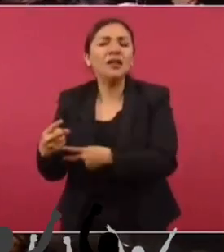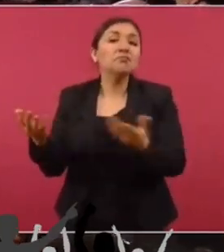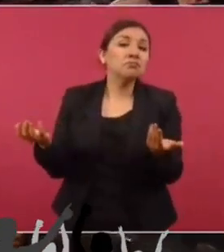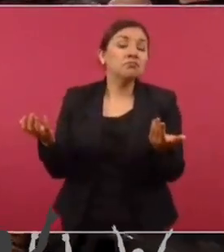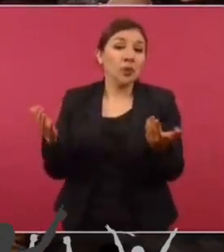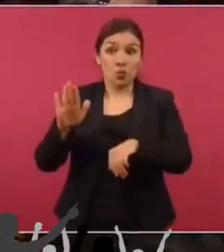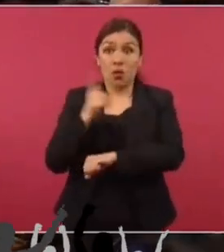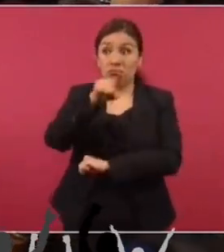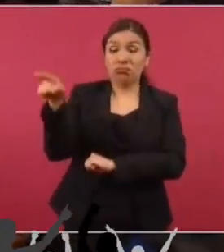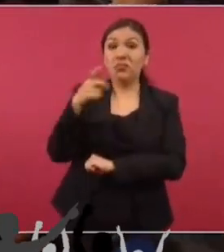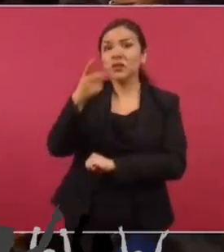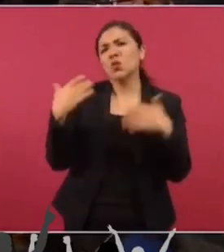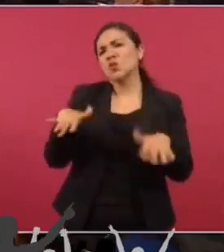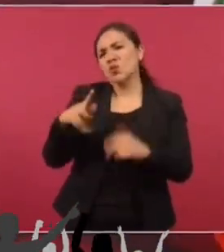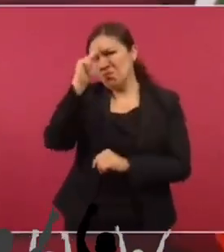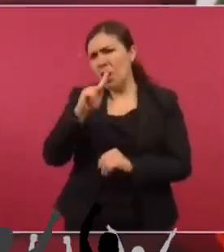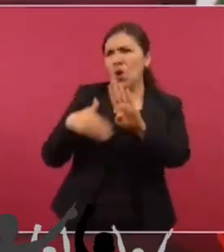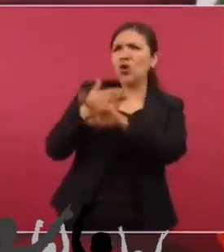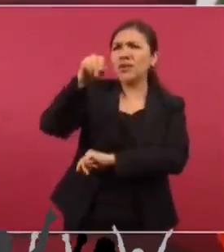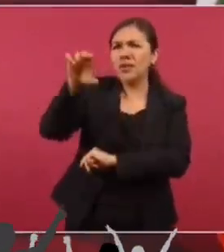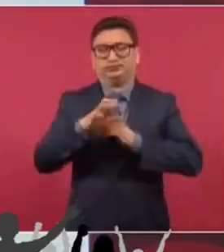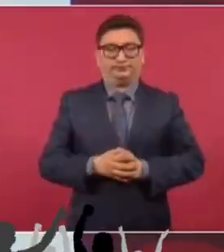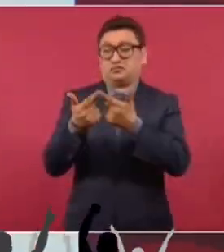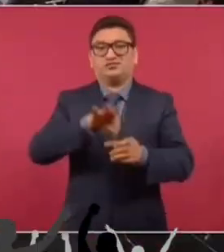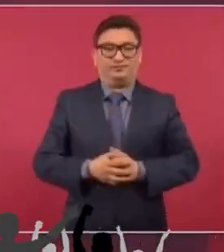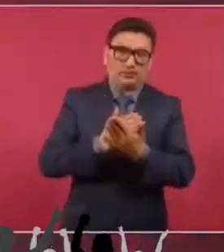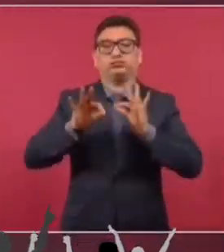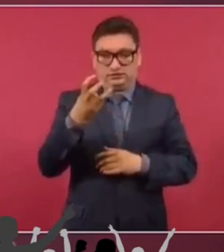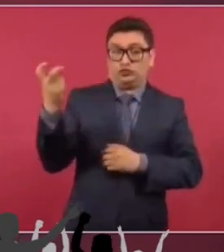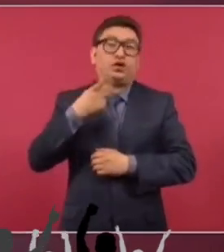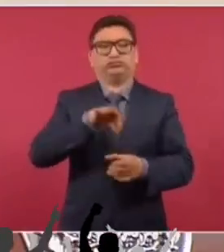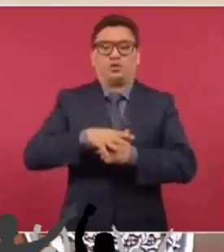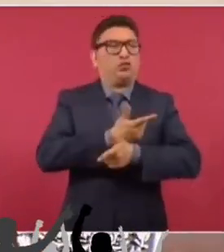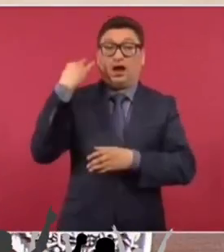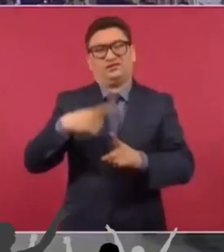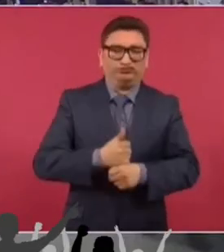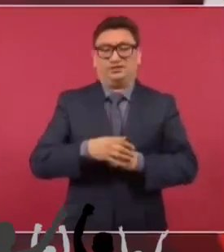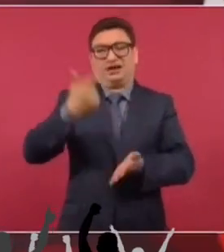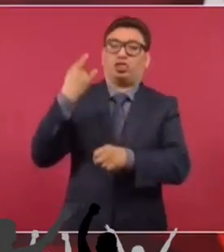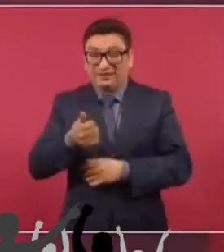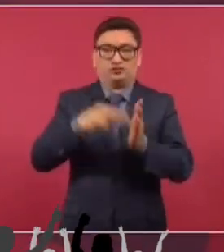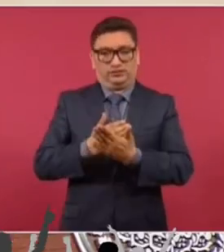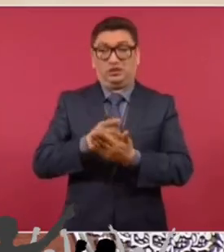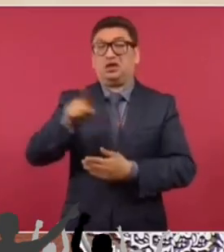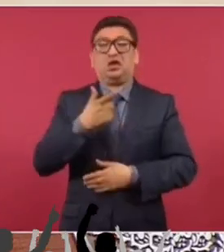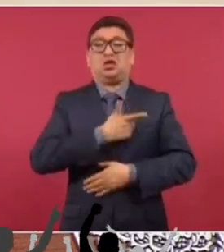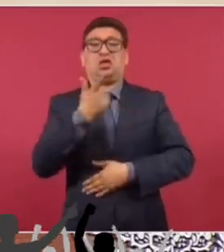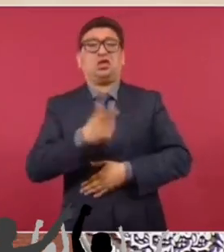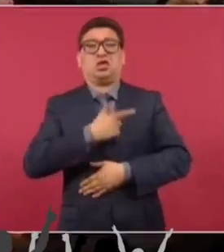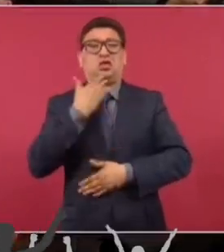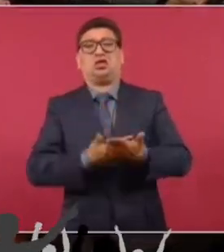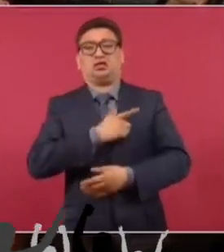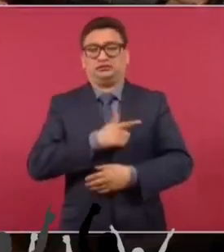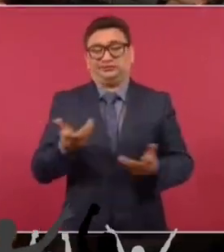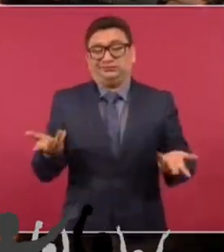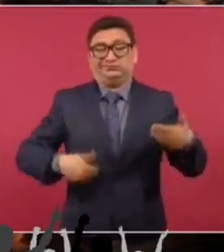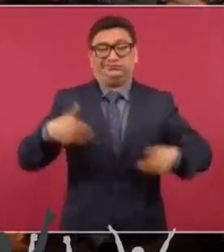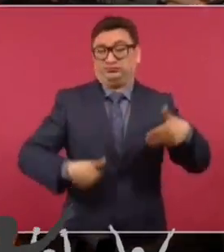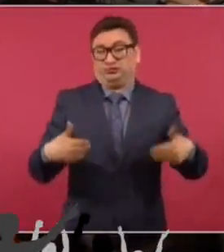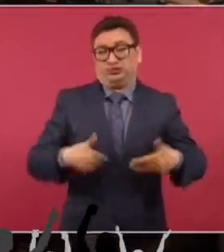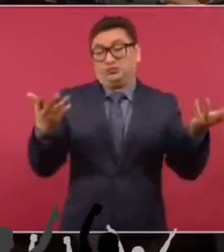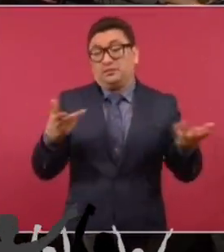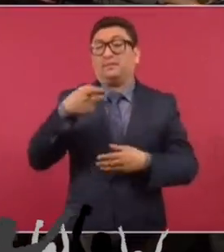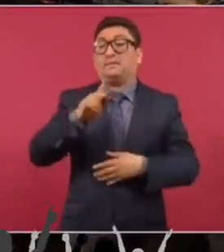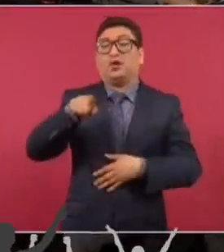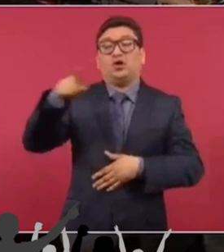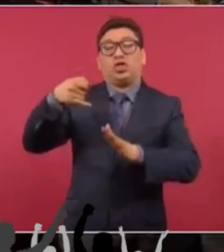Porque supuestamente se afecta el INE, cosa que es mentira. Les voy a adorar la píldora en un rato. Pero repito,